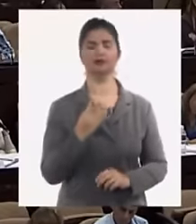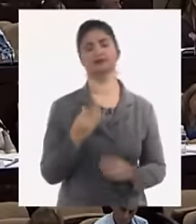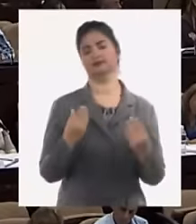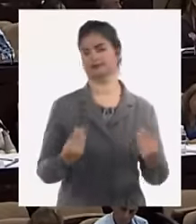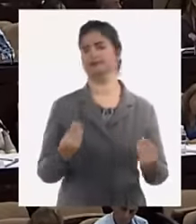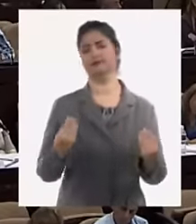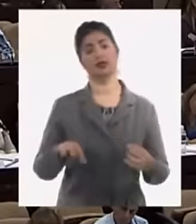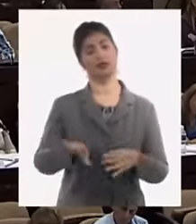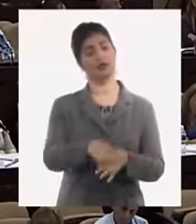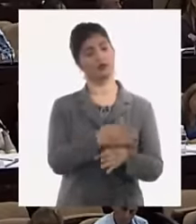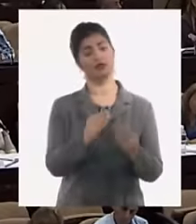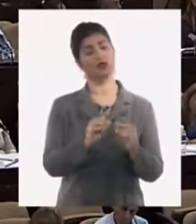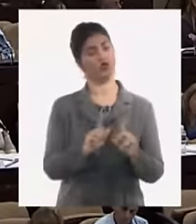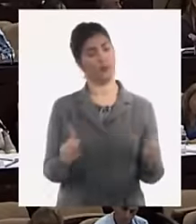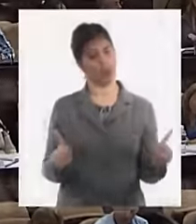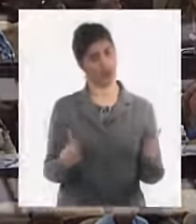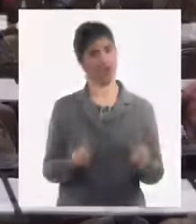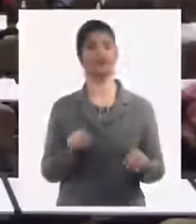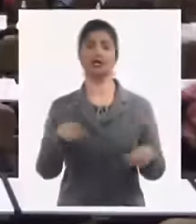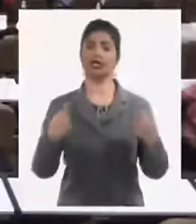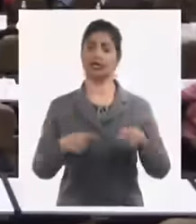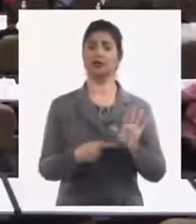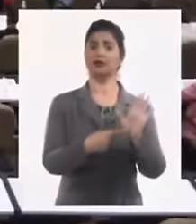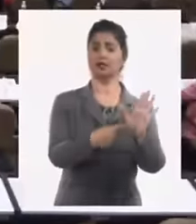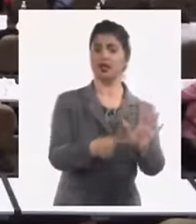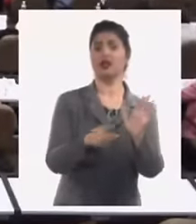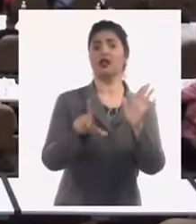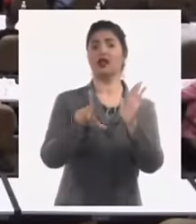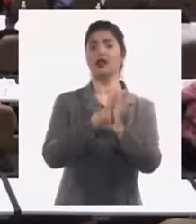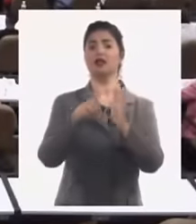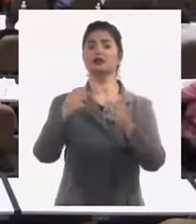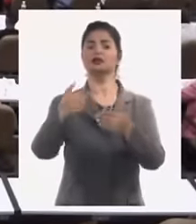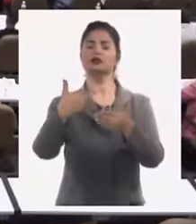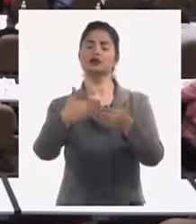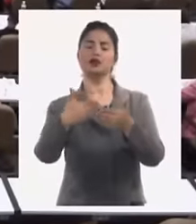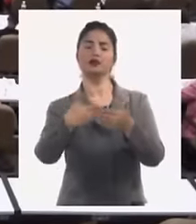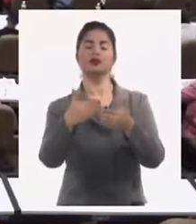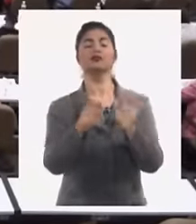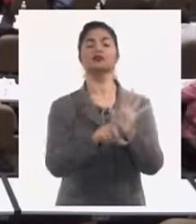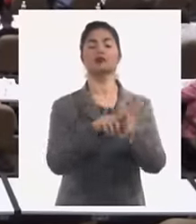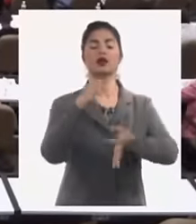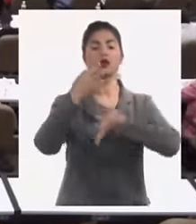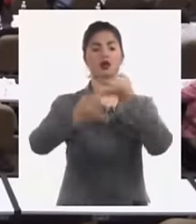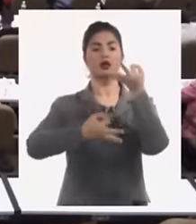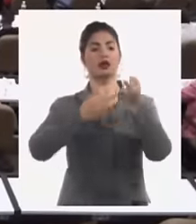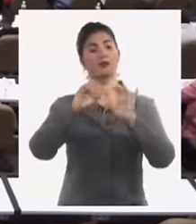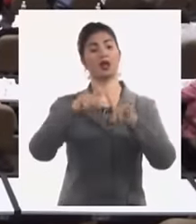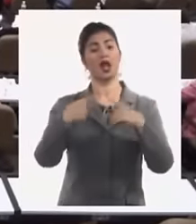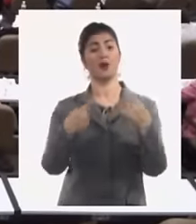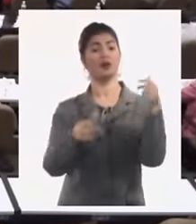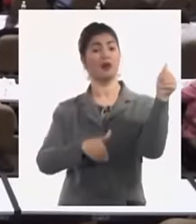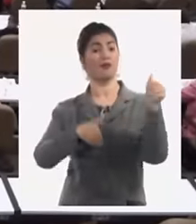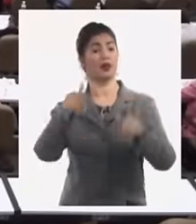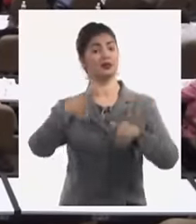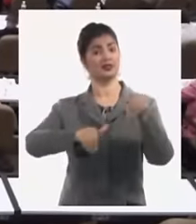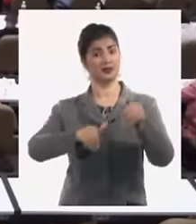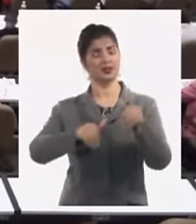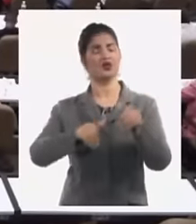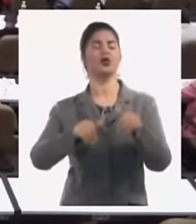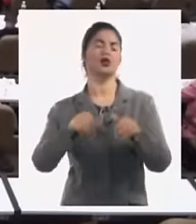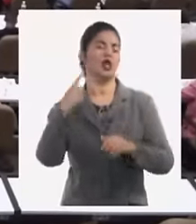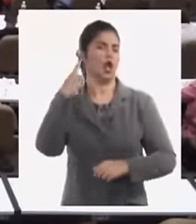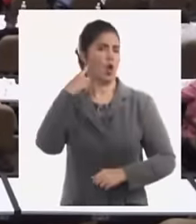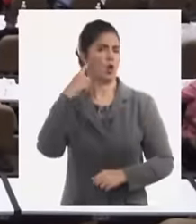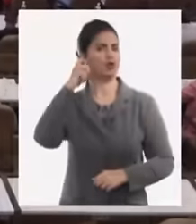debió haberse presentado la ley de empresa por su complejidad por el nivel de participación y escuchando las